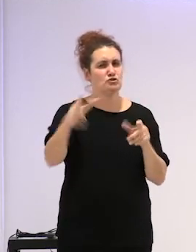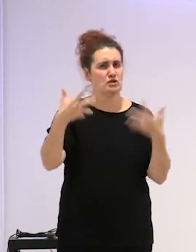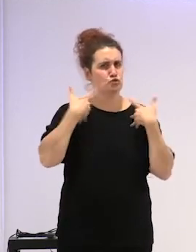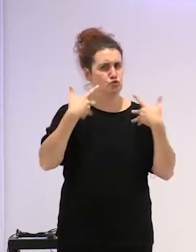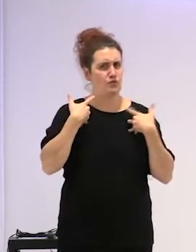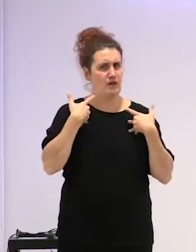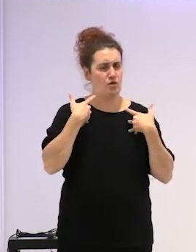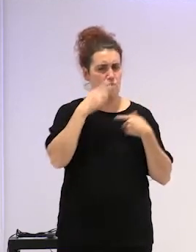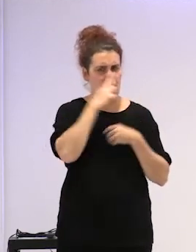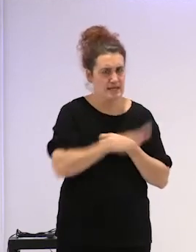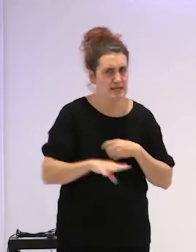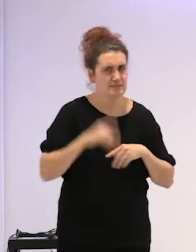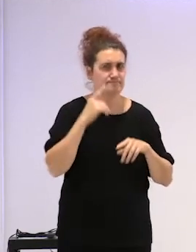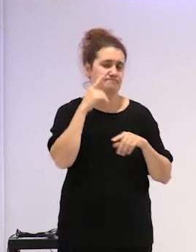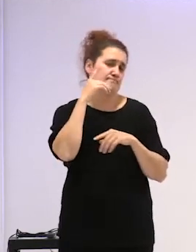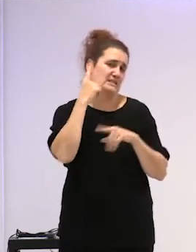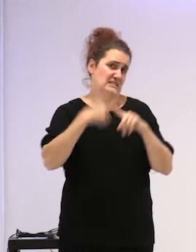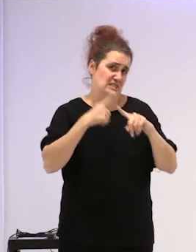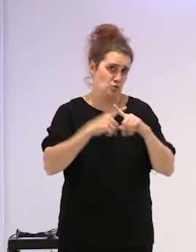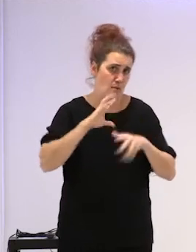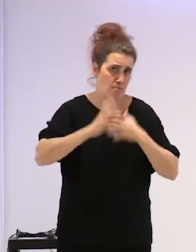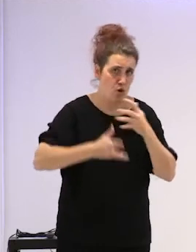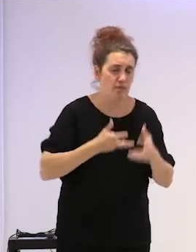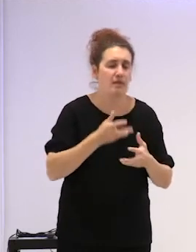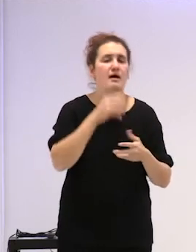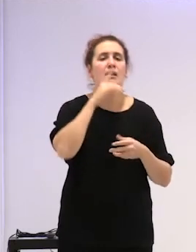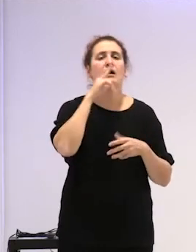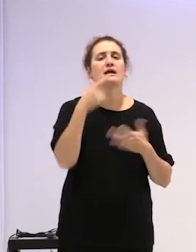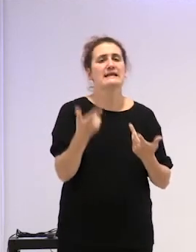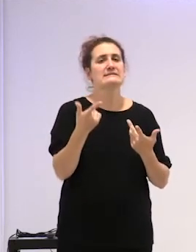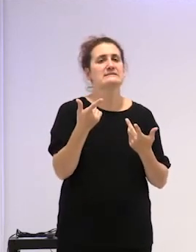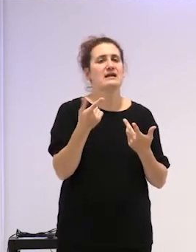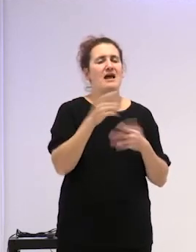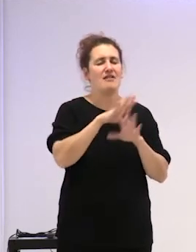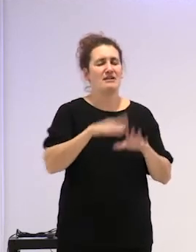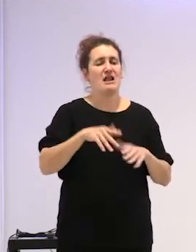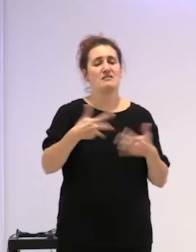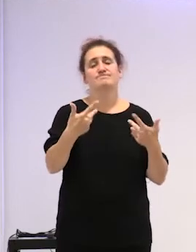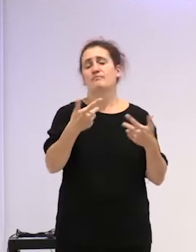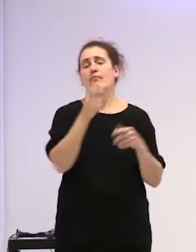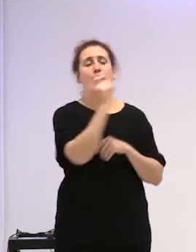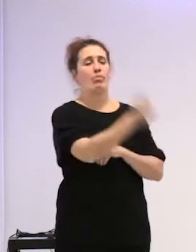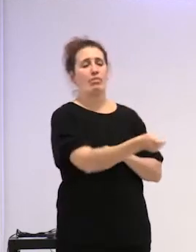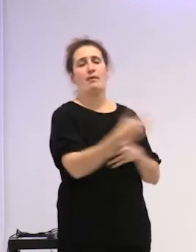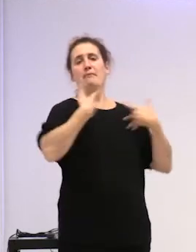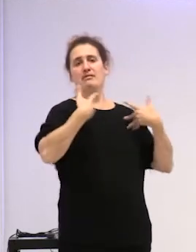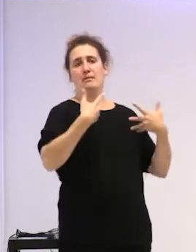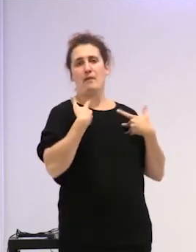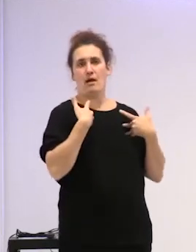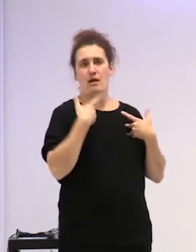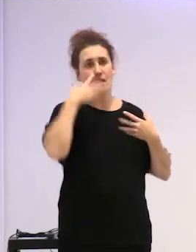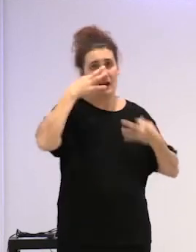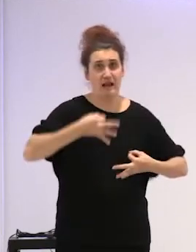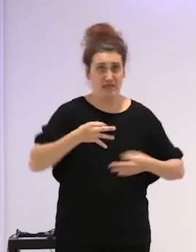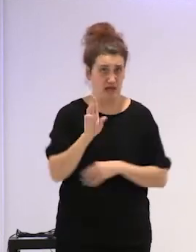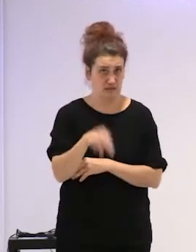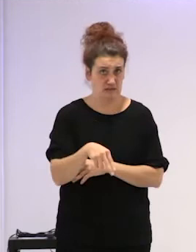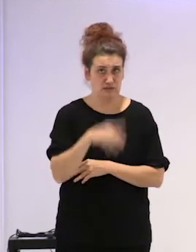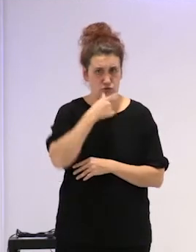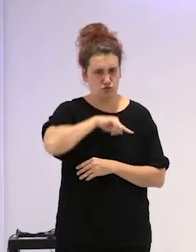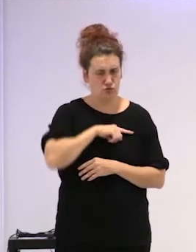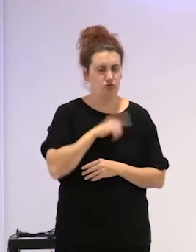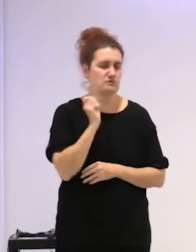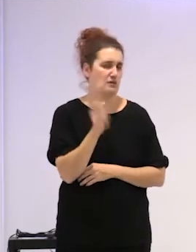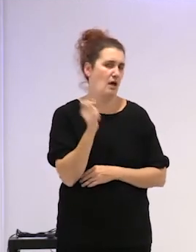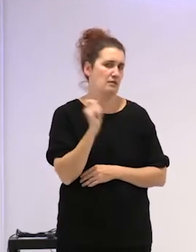infancia y esta idea se reconforta bajo el paraguas de la categoría de víctima. En realidad es así, lo hacemos todo el tiempo, también